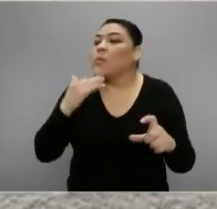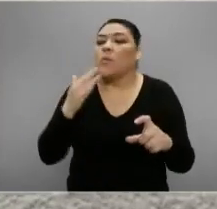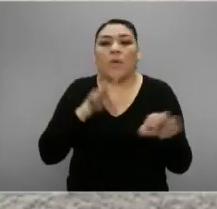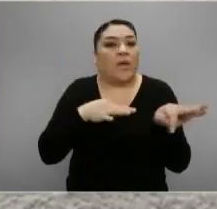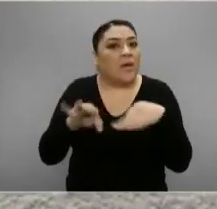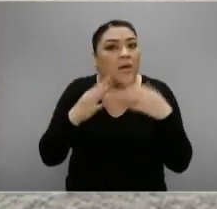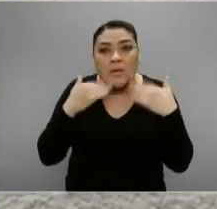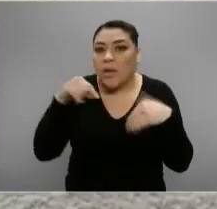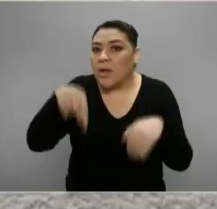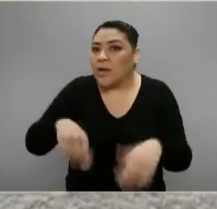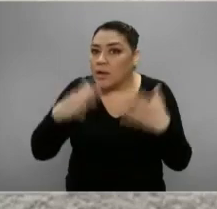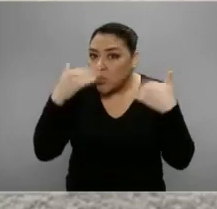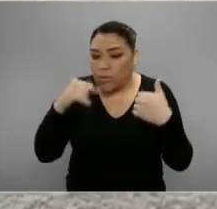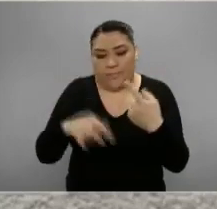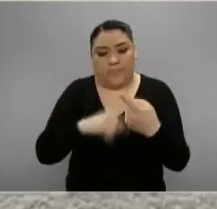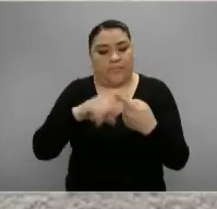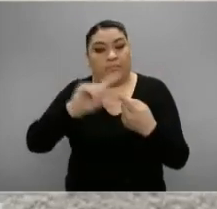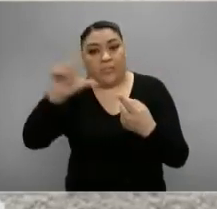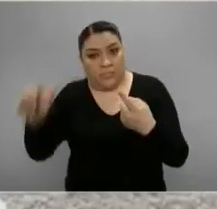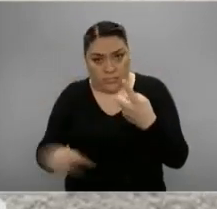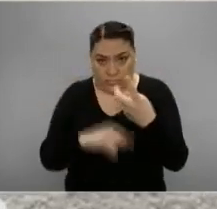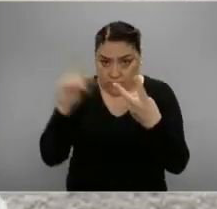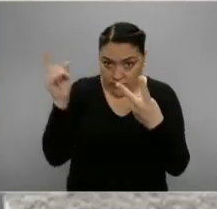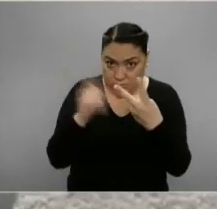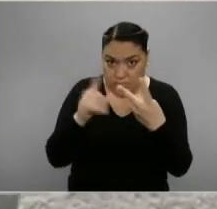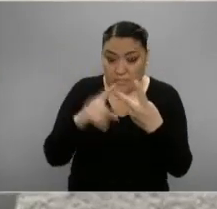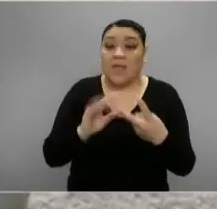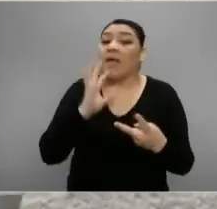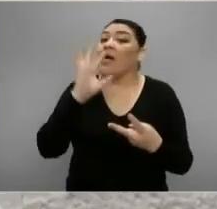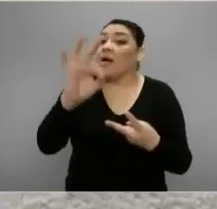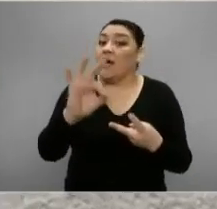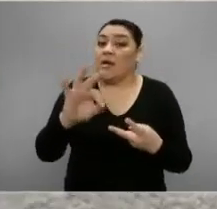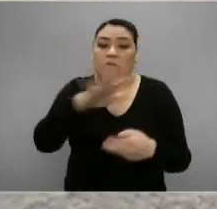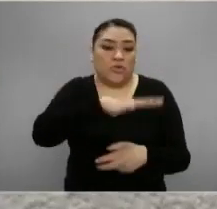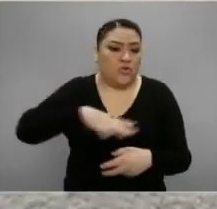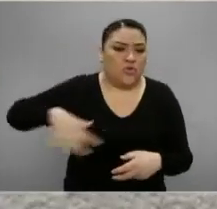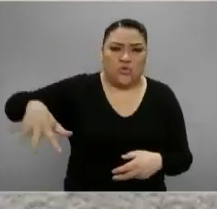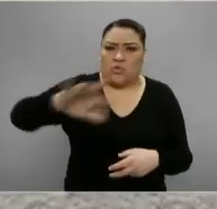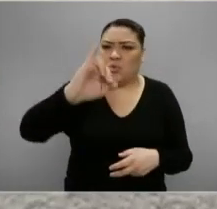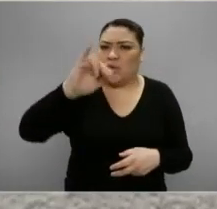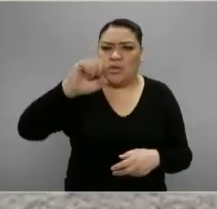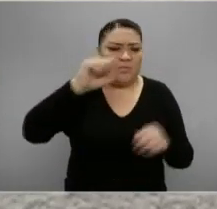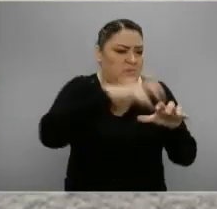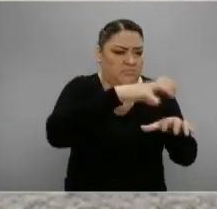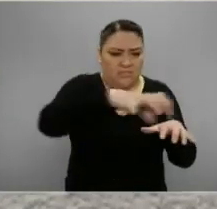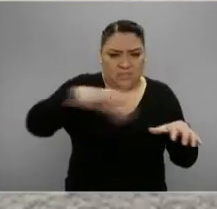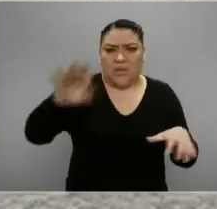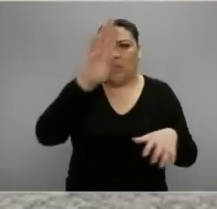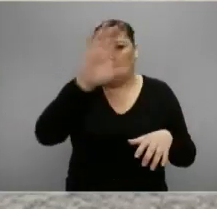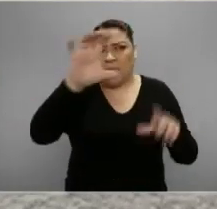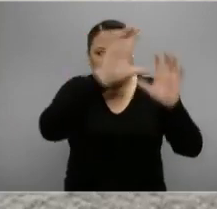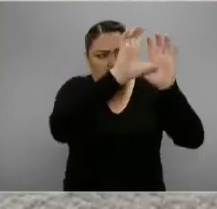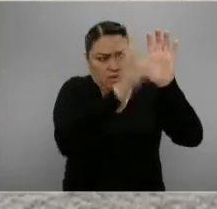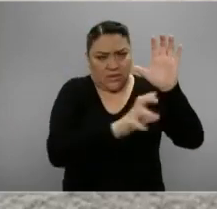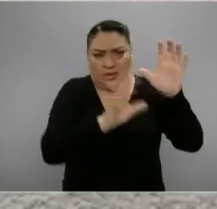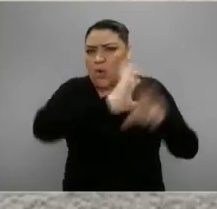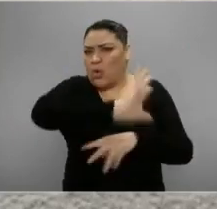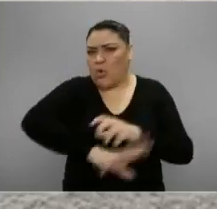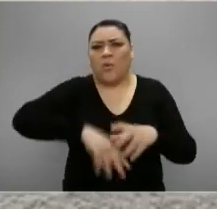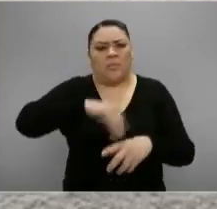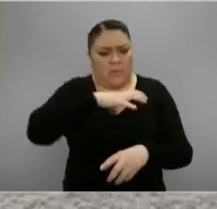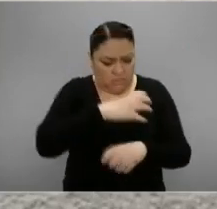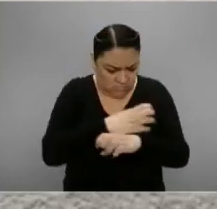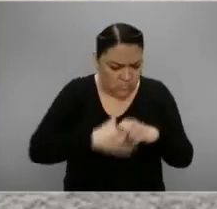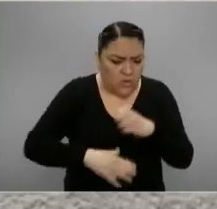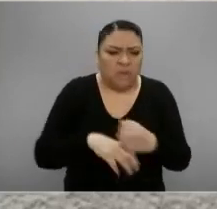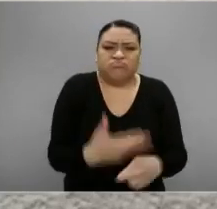refiere. En segundo lugar, decirle que en todas las unidades del instituto en Baja California se cuenta con los